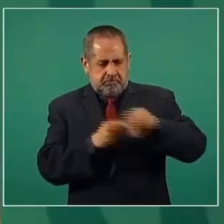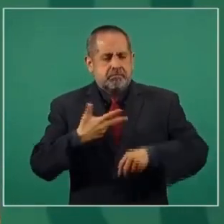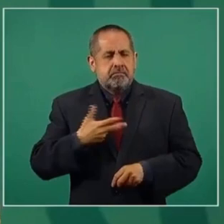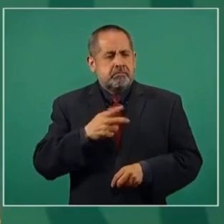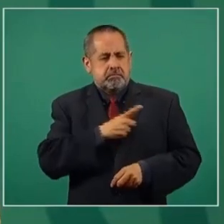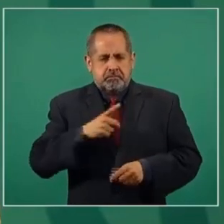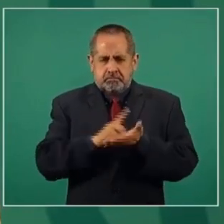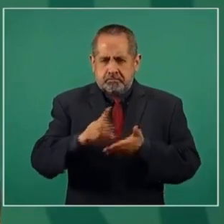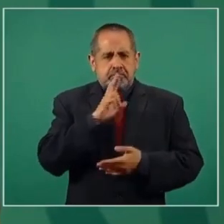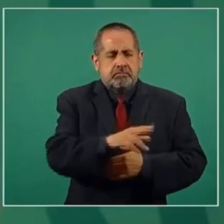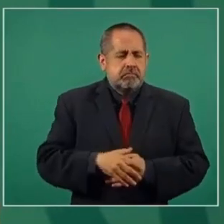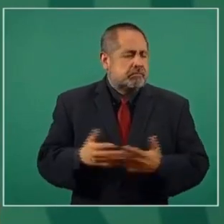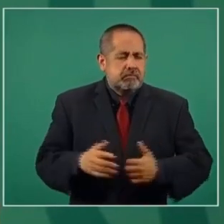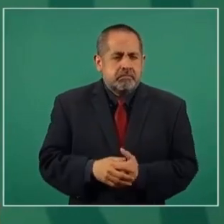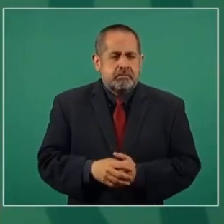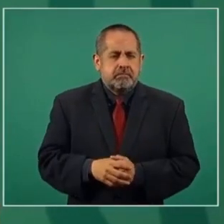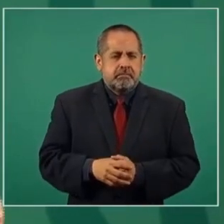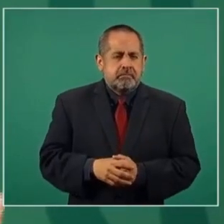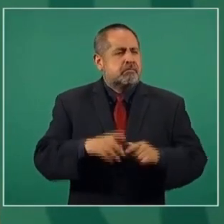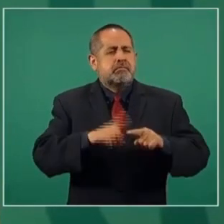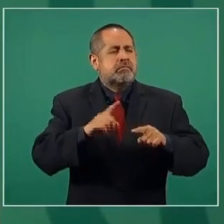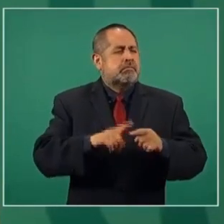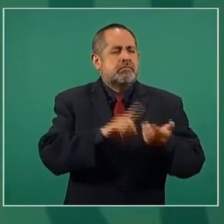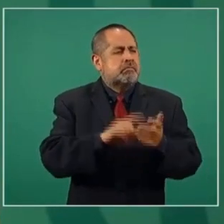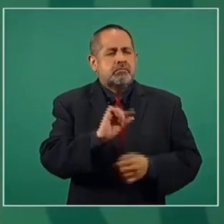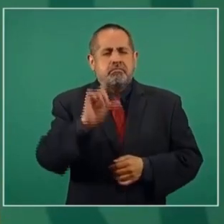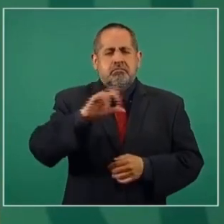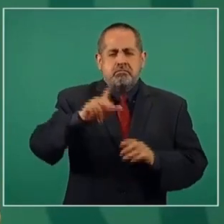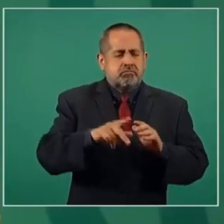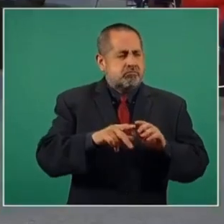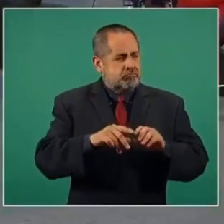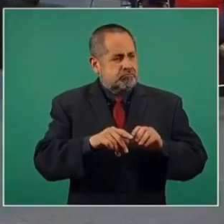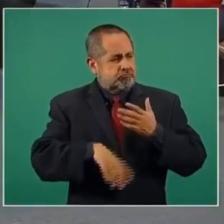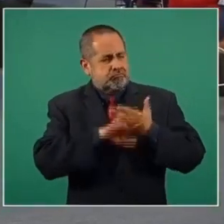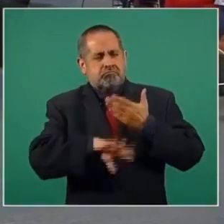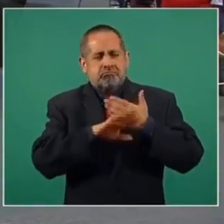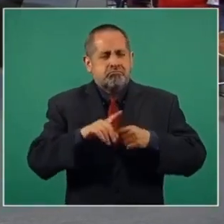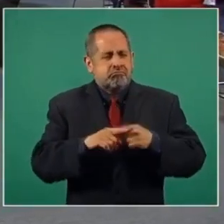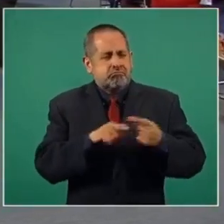¿quiénes son los profesionales del linchamiento?